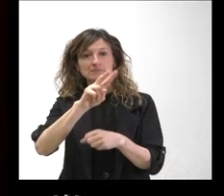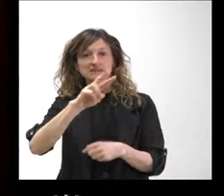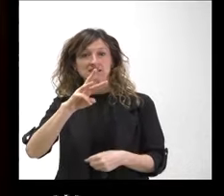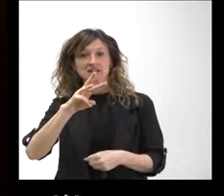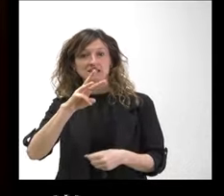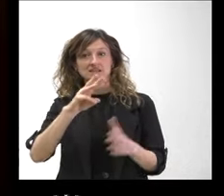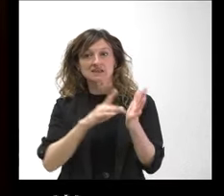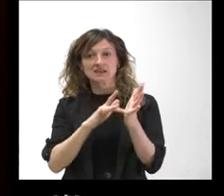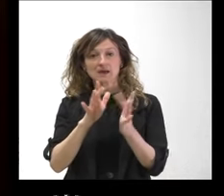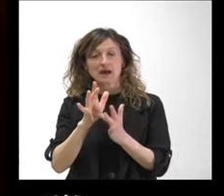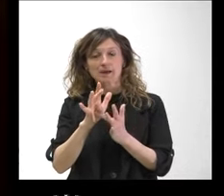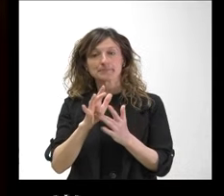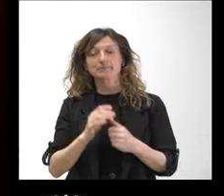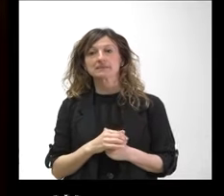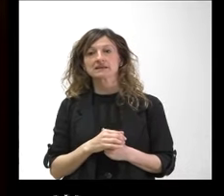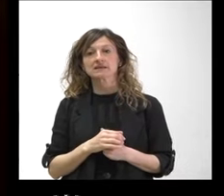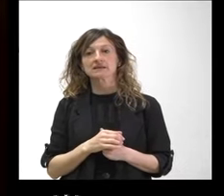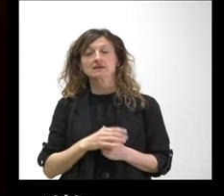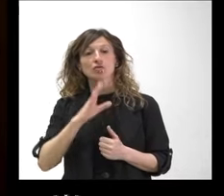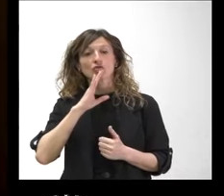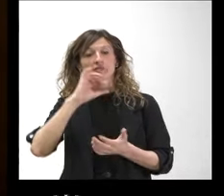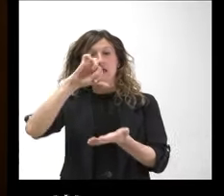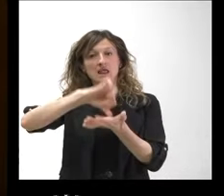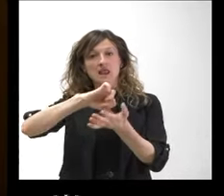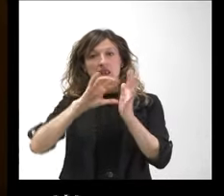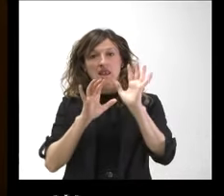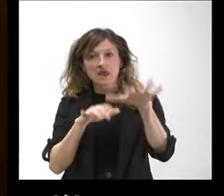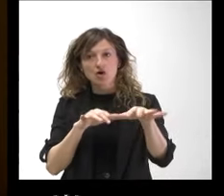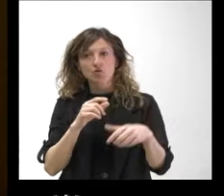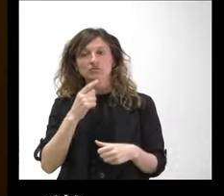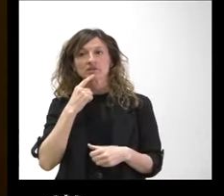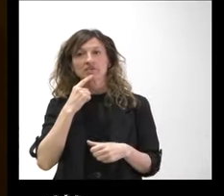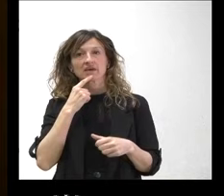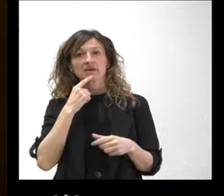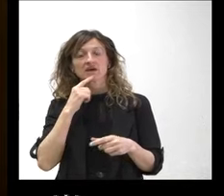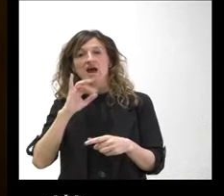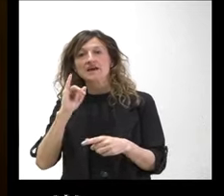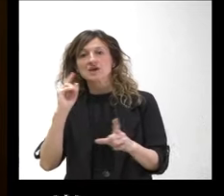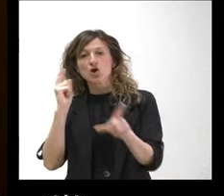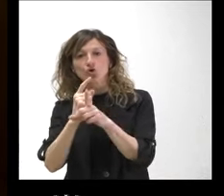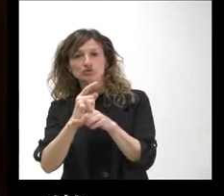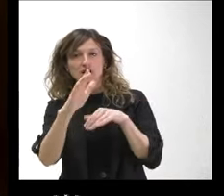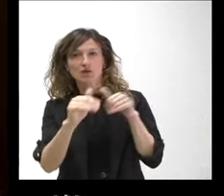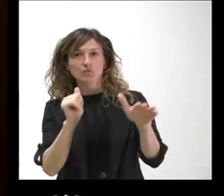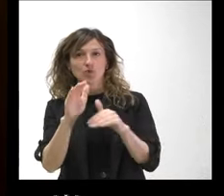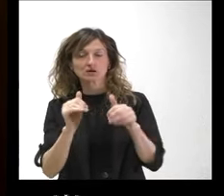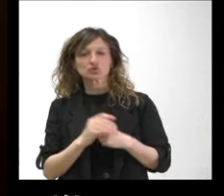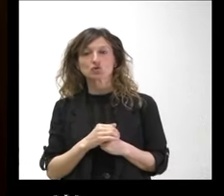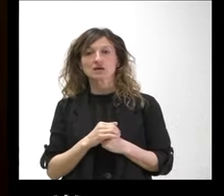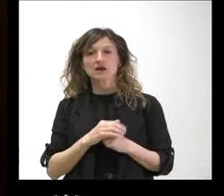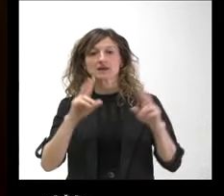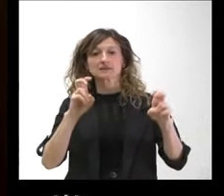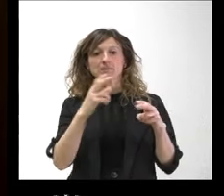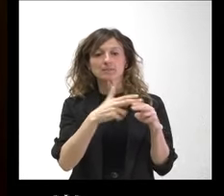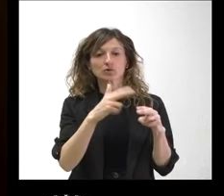abril en este caso en la capital de León que parece ser que va a haber una contra convocatoria por un lado política